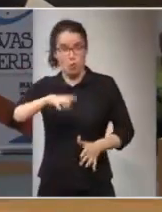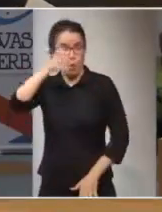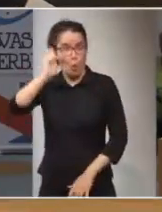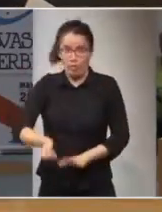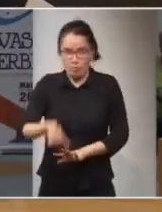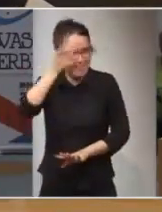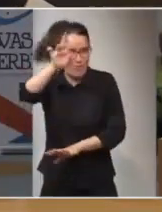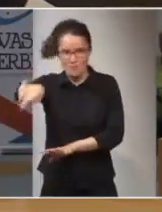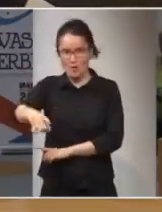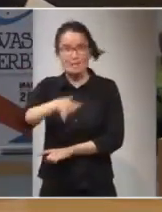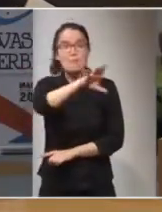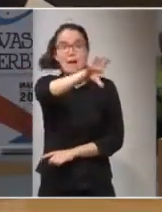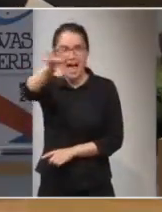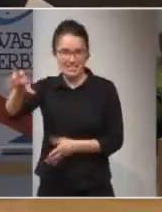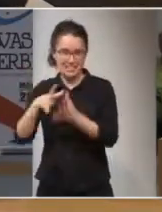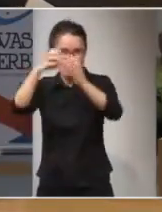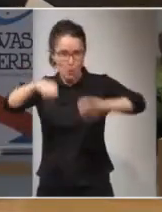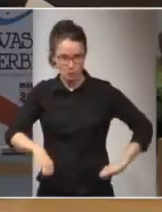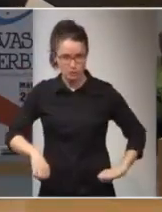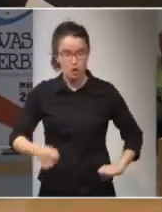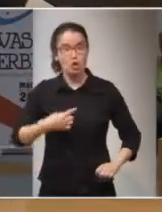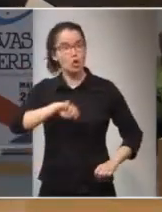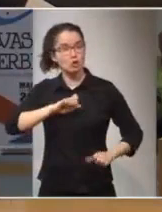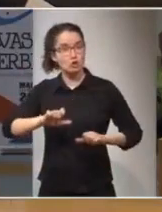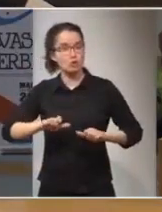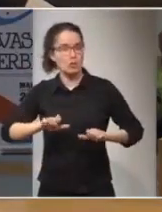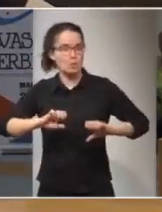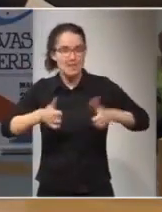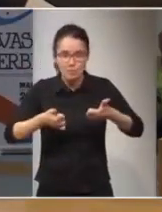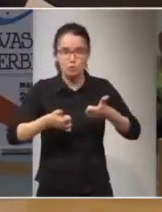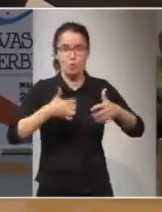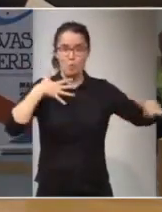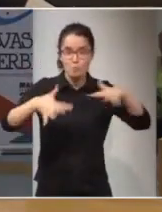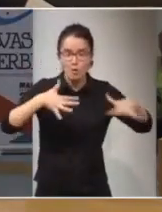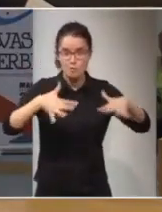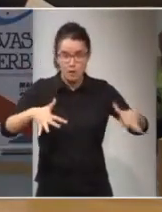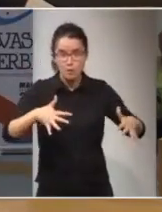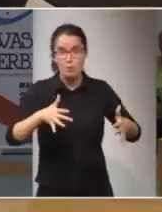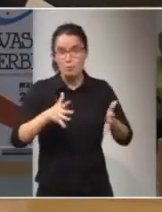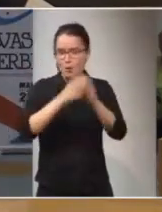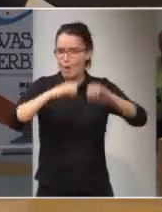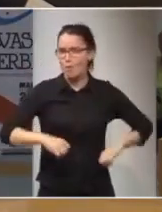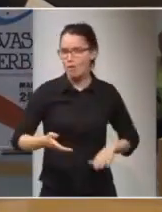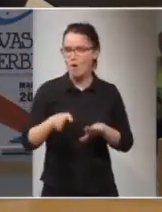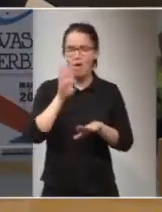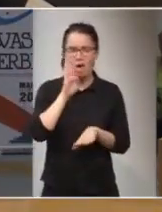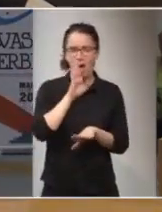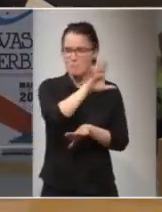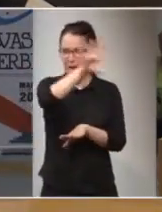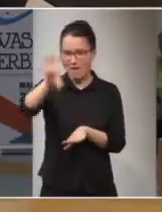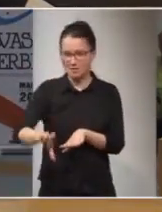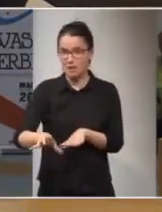jueces en ningún momento, lo activamos, pero probablemente lo que ocurrió es que este